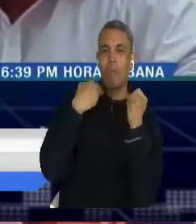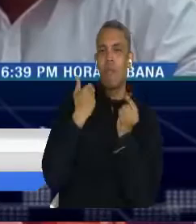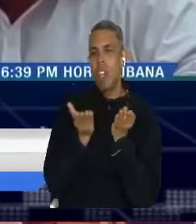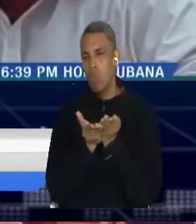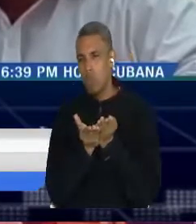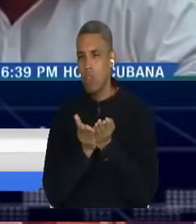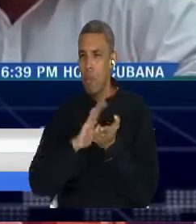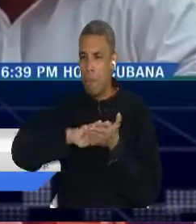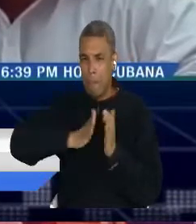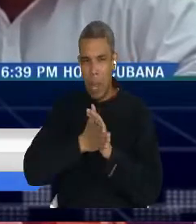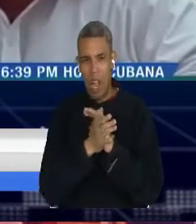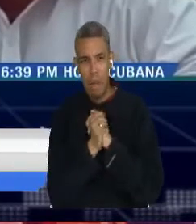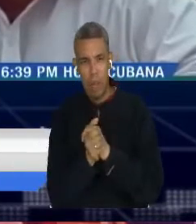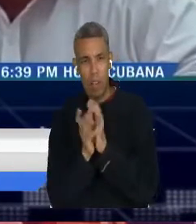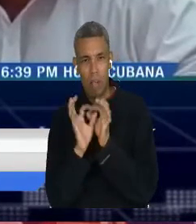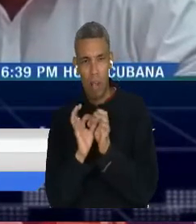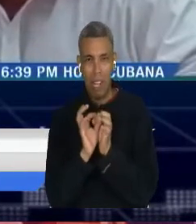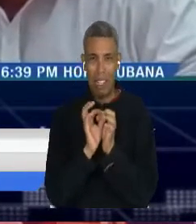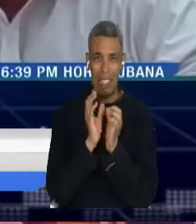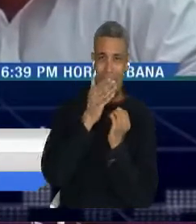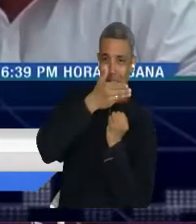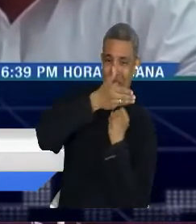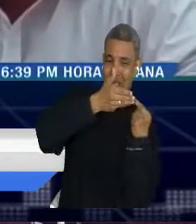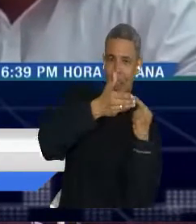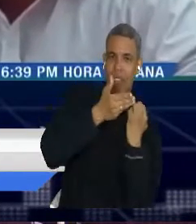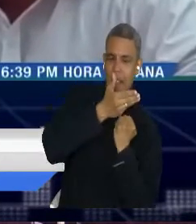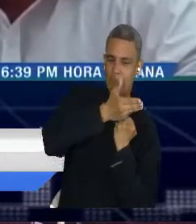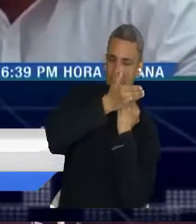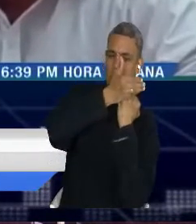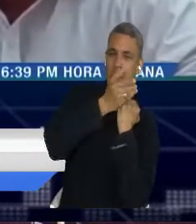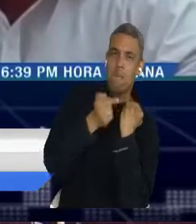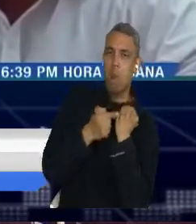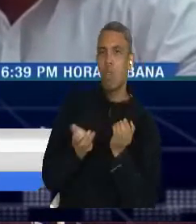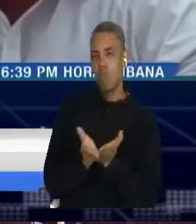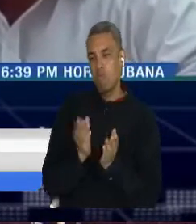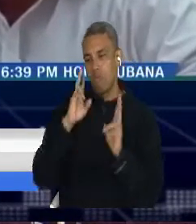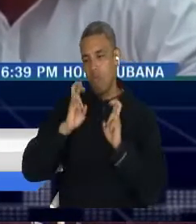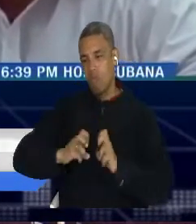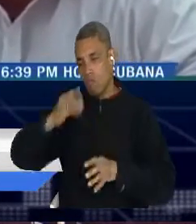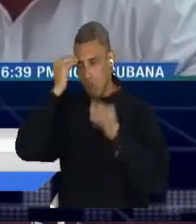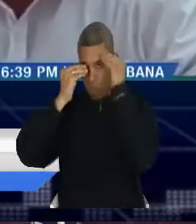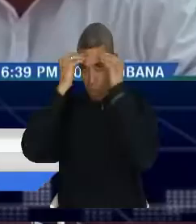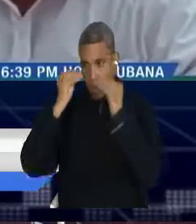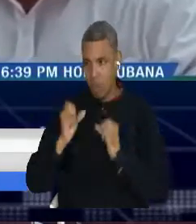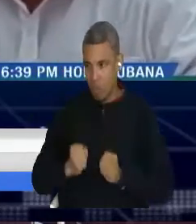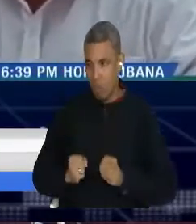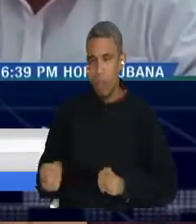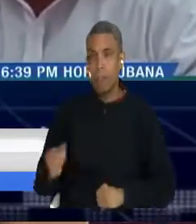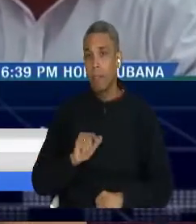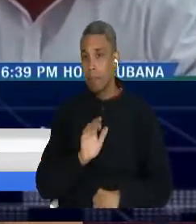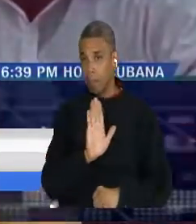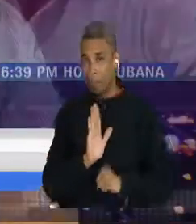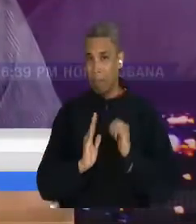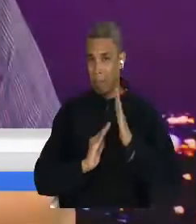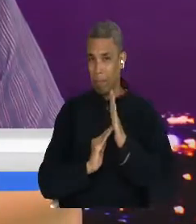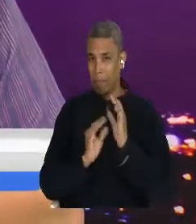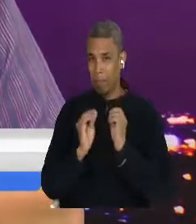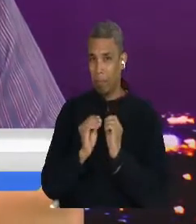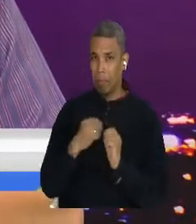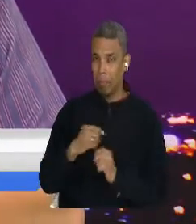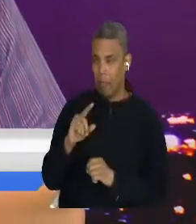entran a hablar los acuerdos a nivel nacional. Vamos a hacer nuestra primera pausa y al regresar preguntaremos eso.